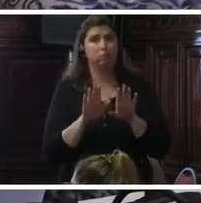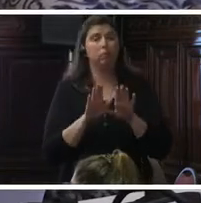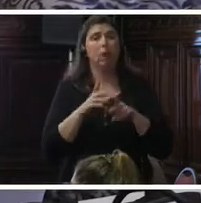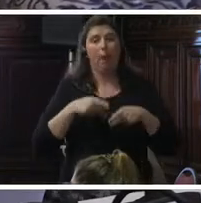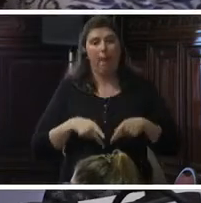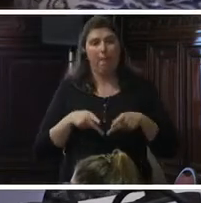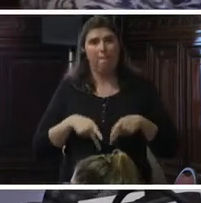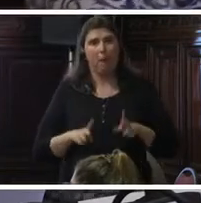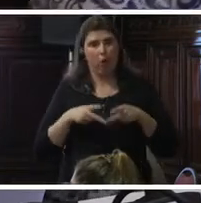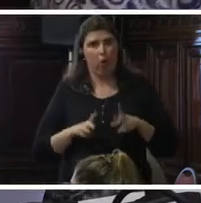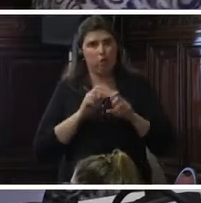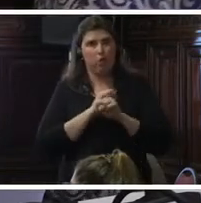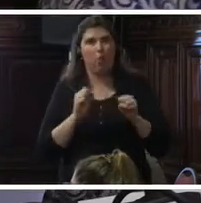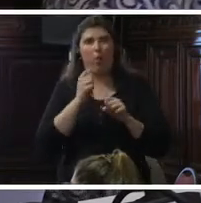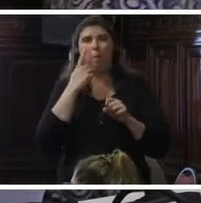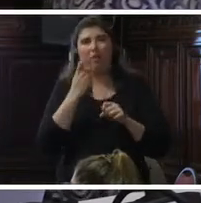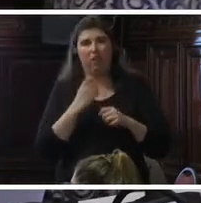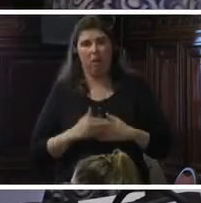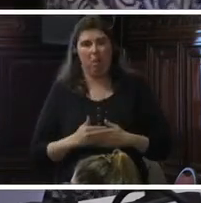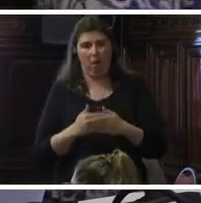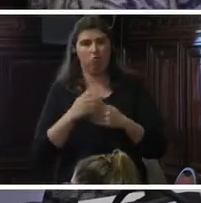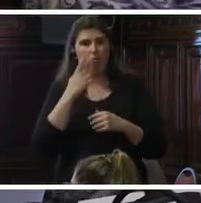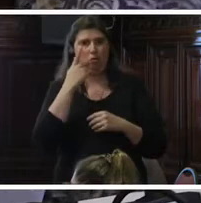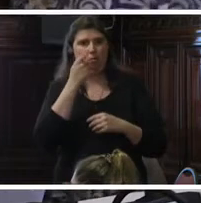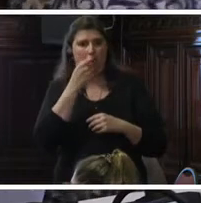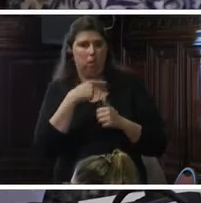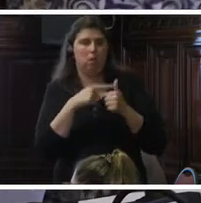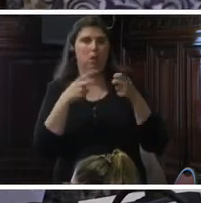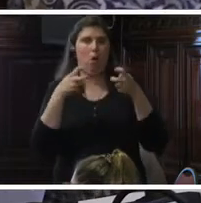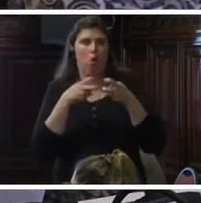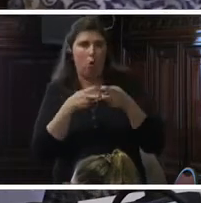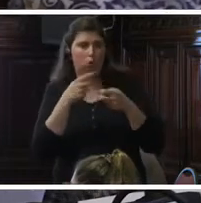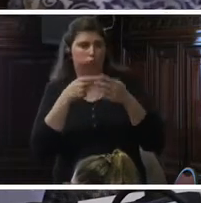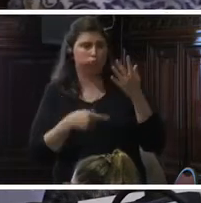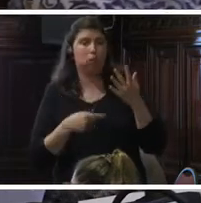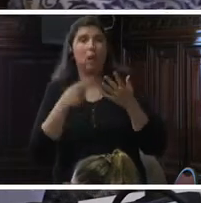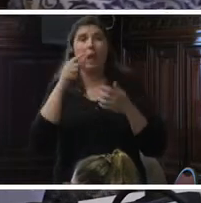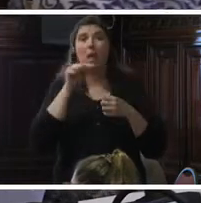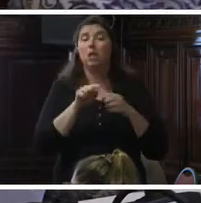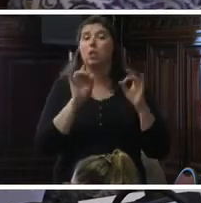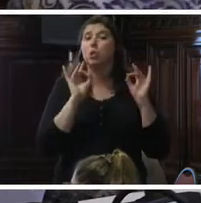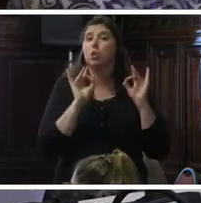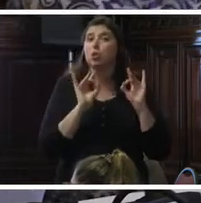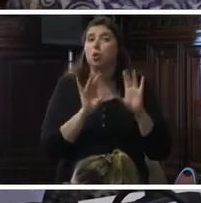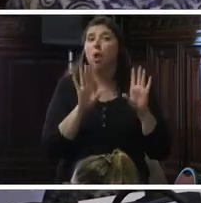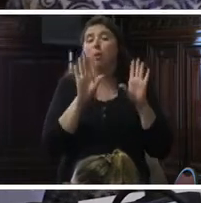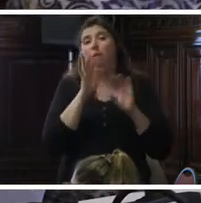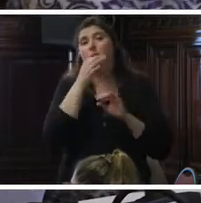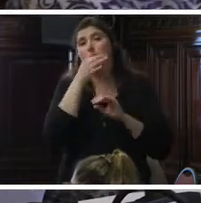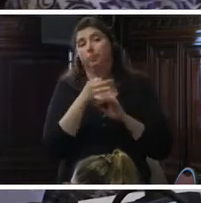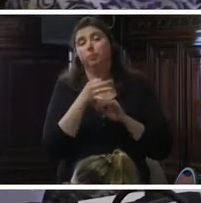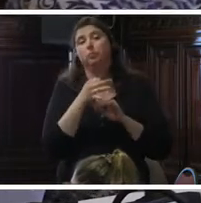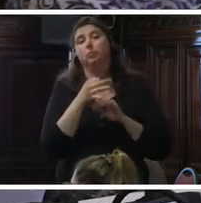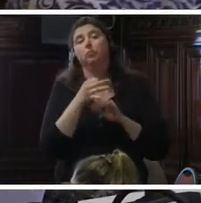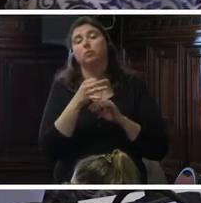a métodos anticonceptivos. En lo que va del año 2007, solamente se ha advertido que en